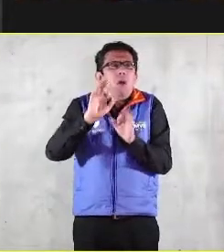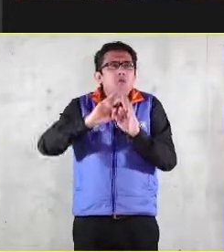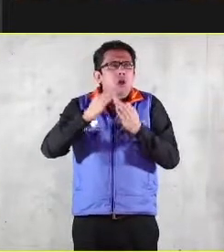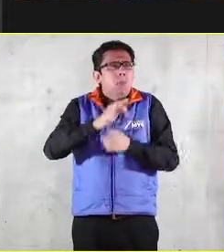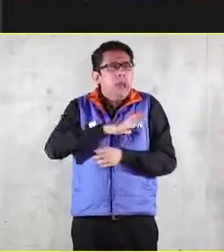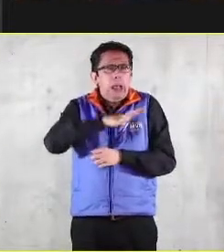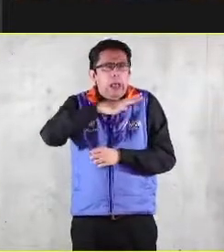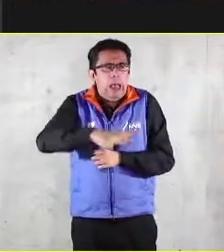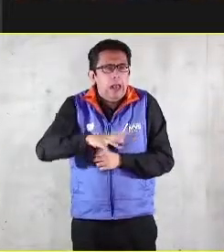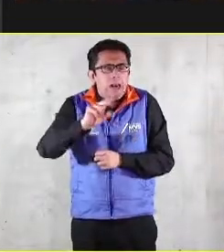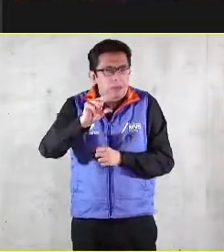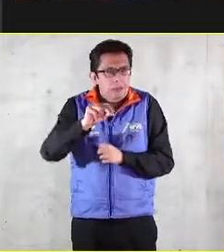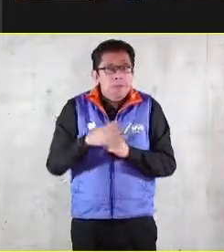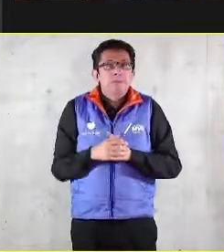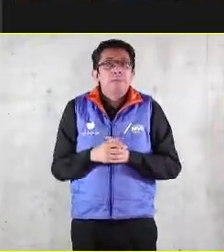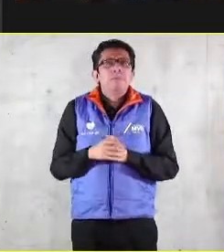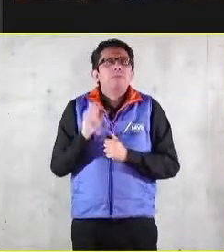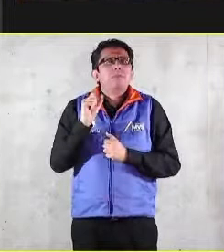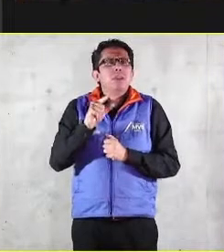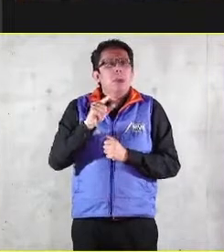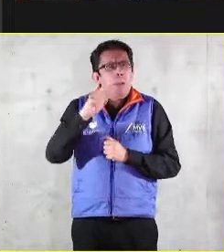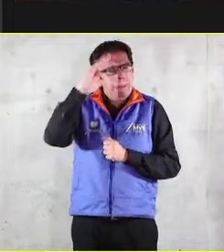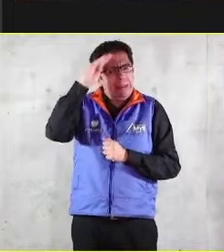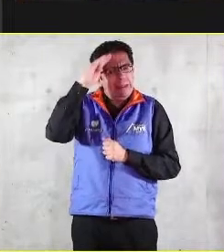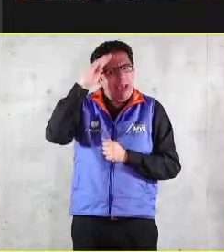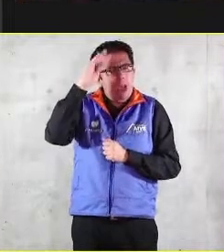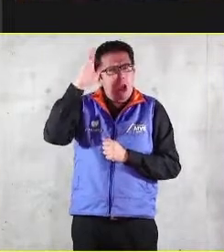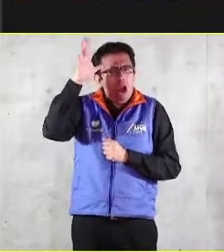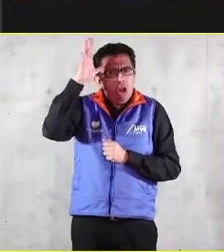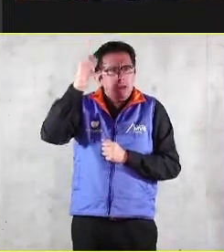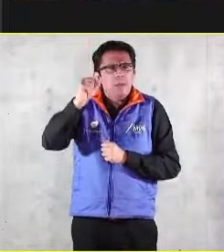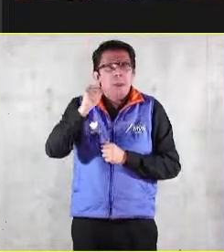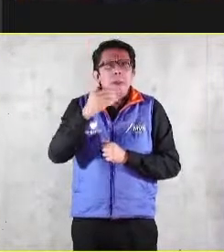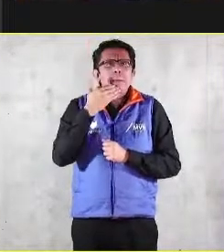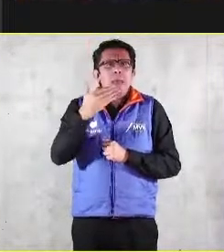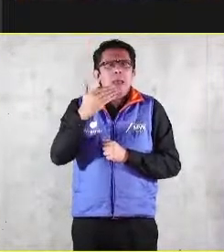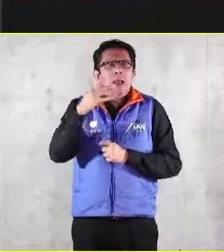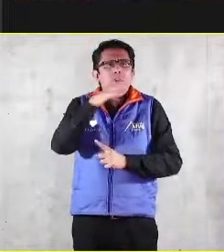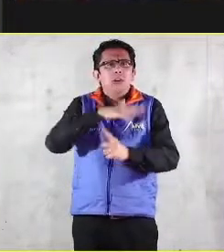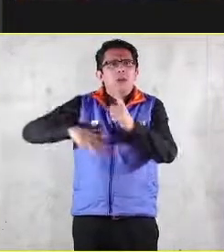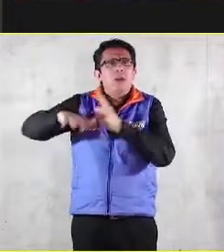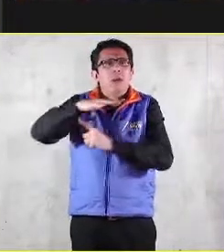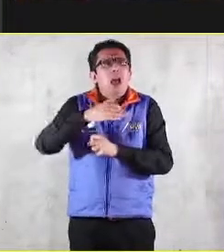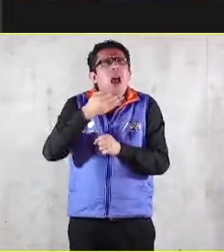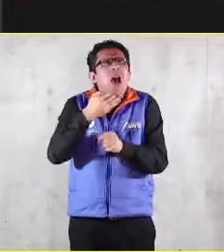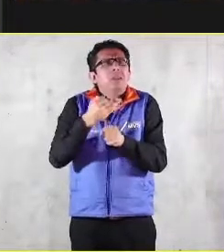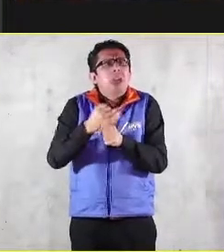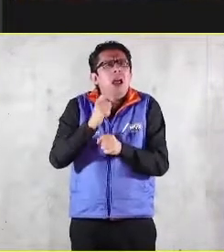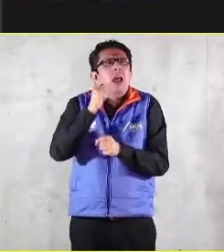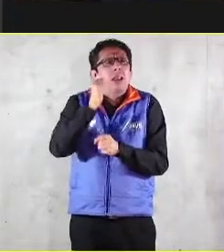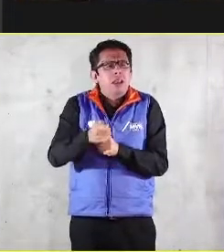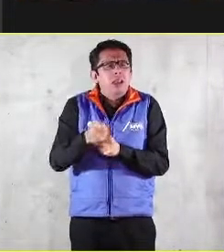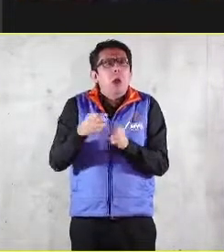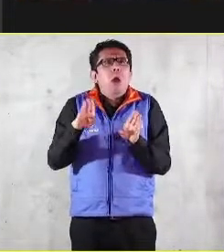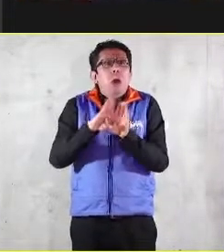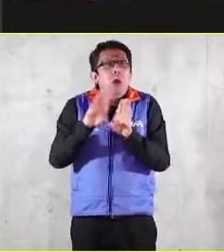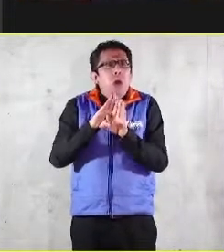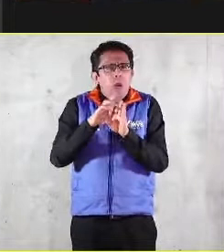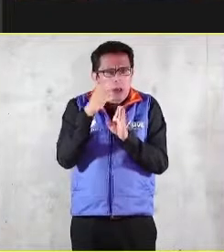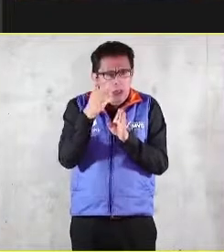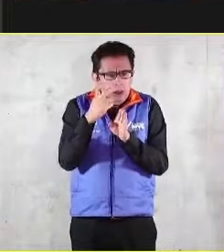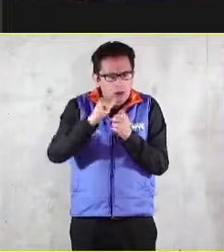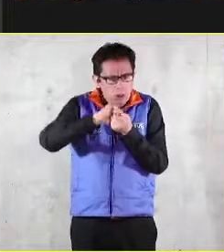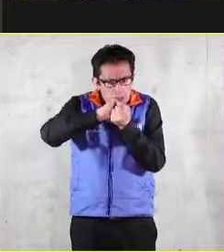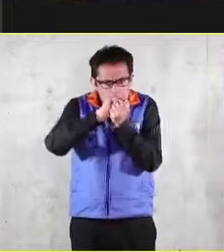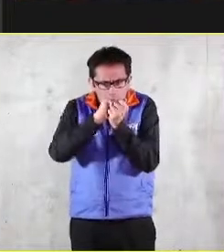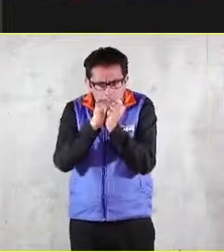Encontrando y definiendo el concepto de bien común, hay que ver qué significa aquí y ahora, cómo lo convierto en un objetivo